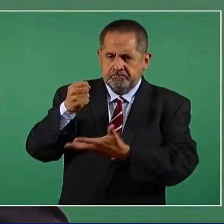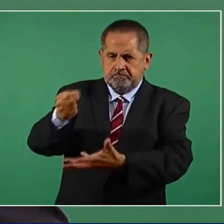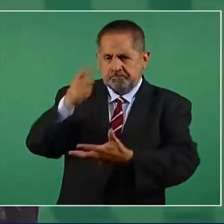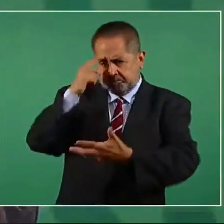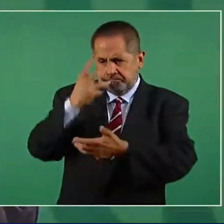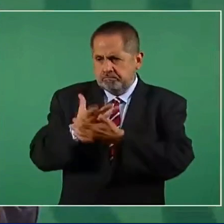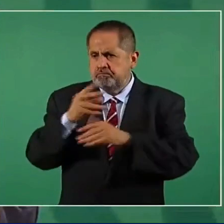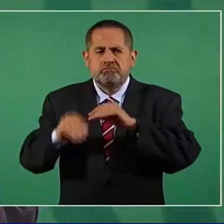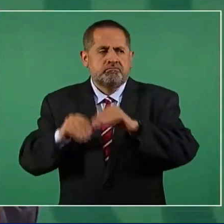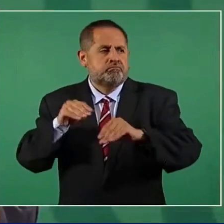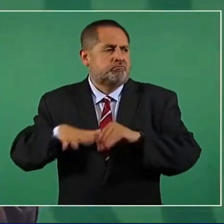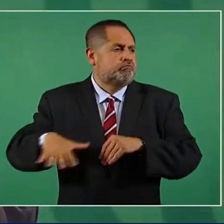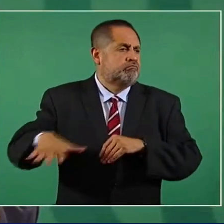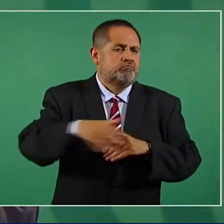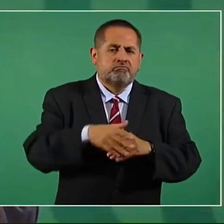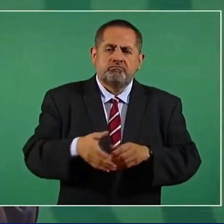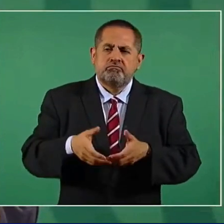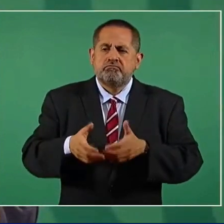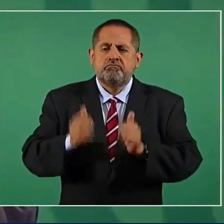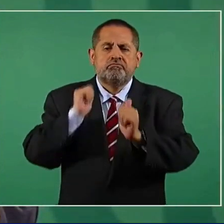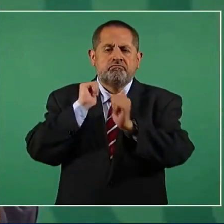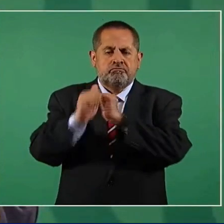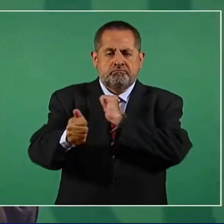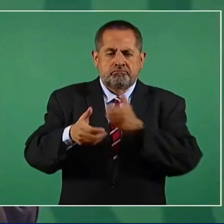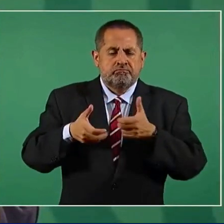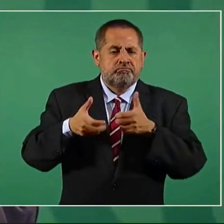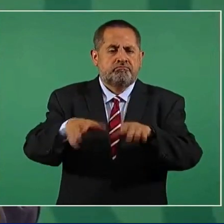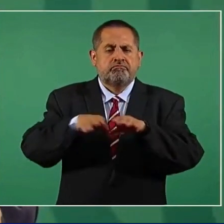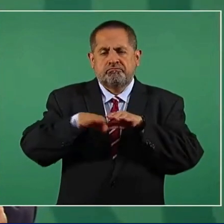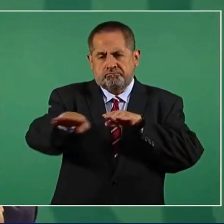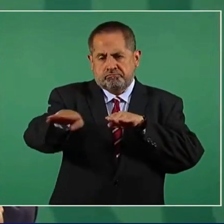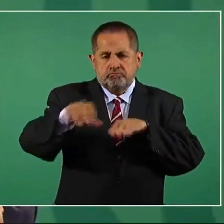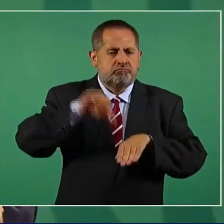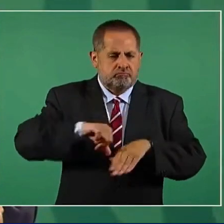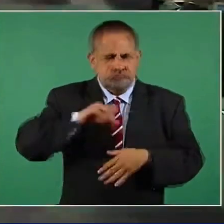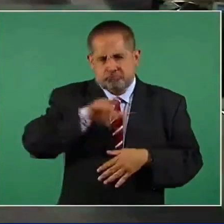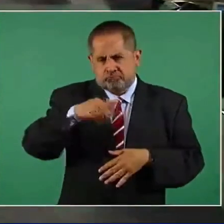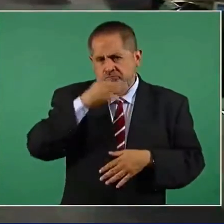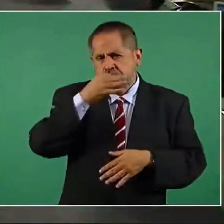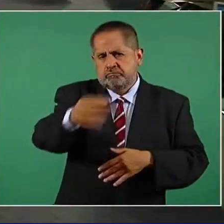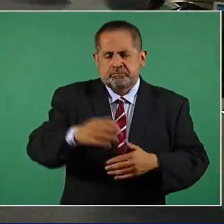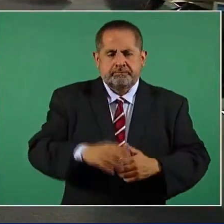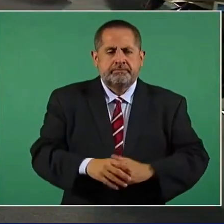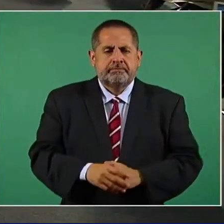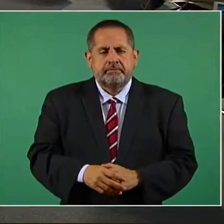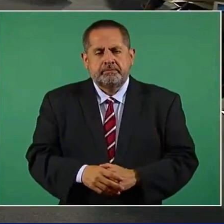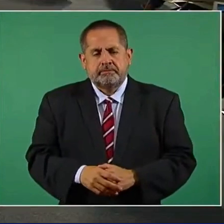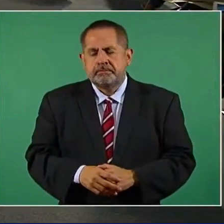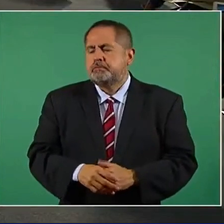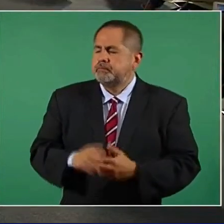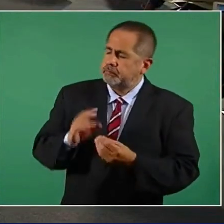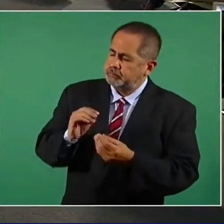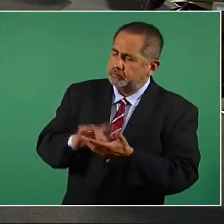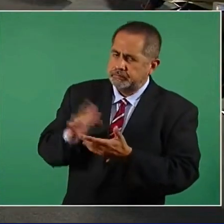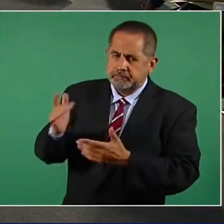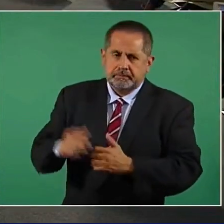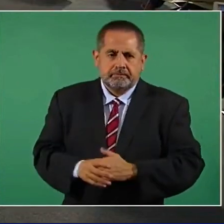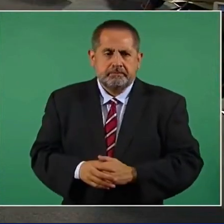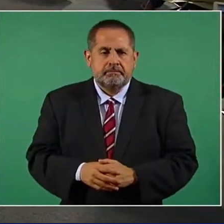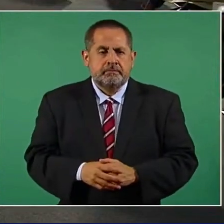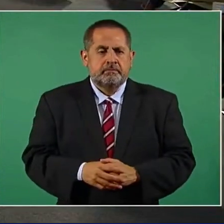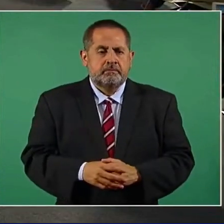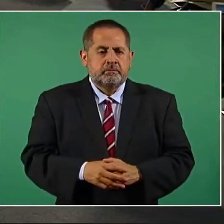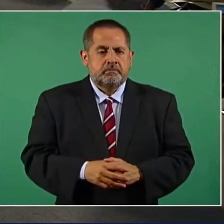de carreteras, hoy mismo. Ok, se lo voy a agradecer, presidente. presidente.